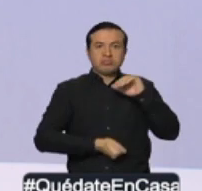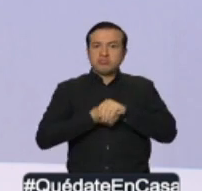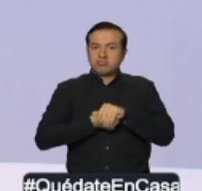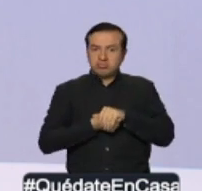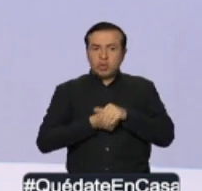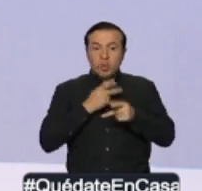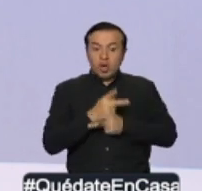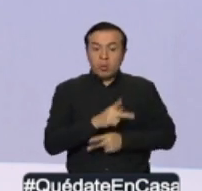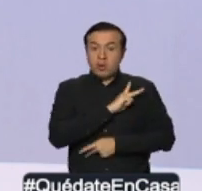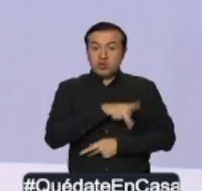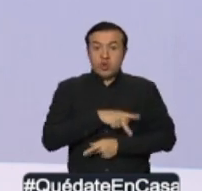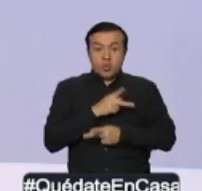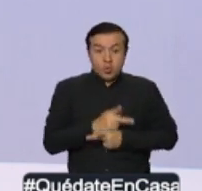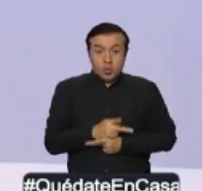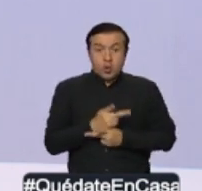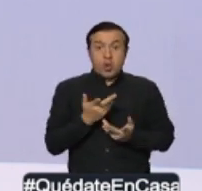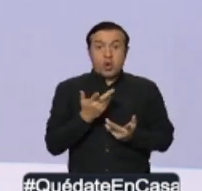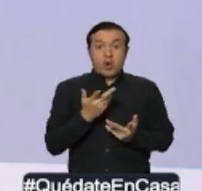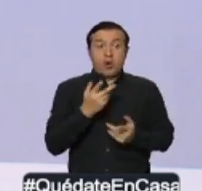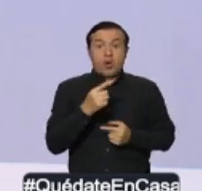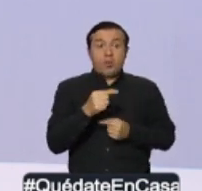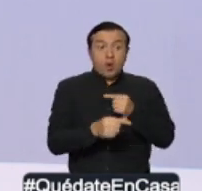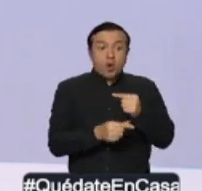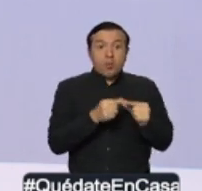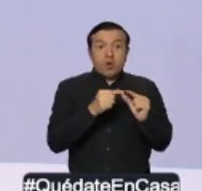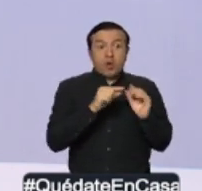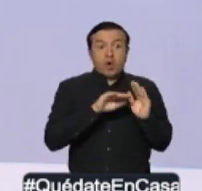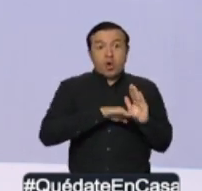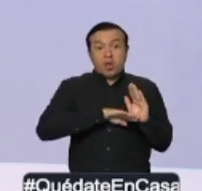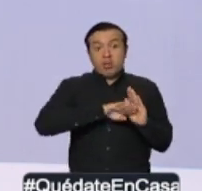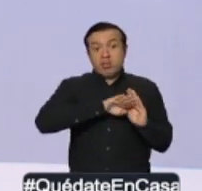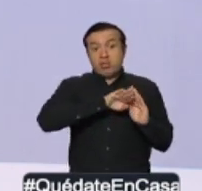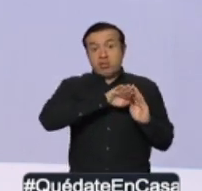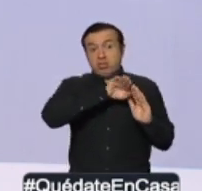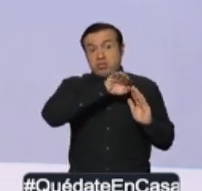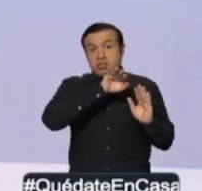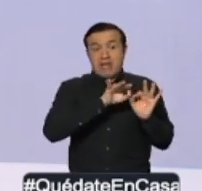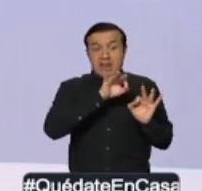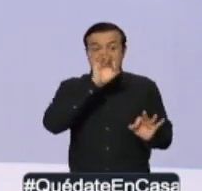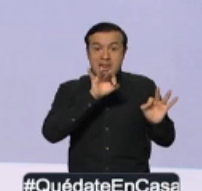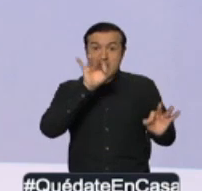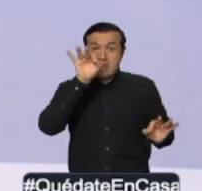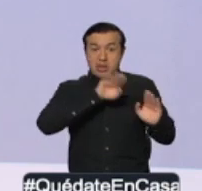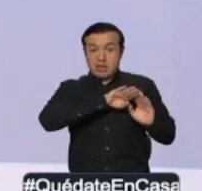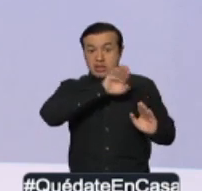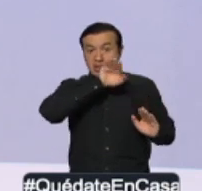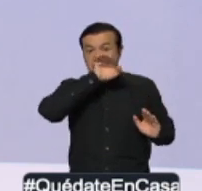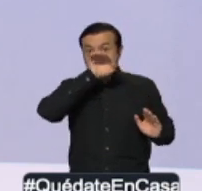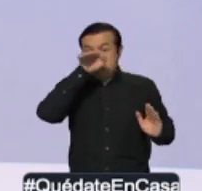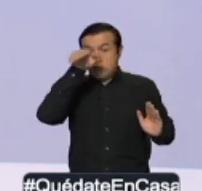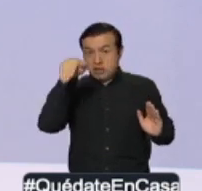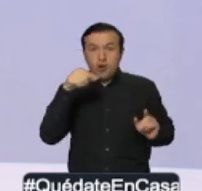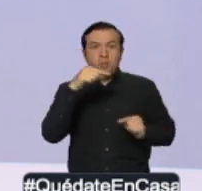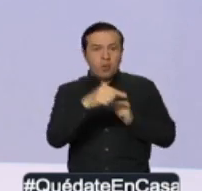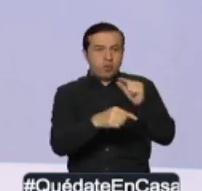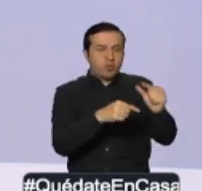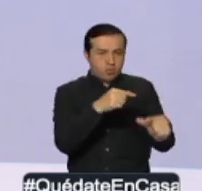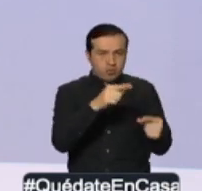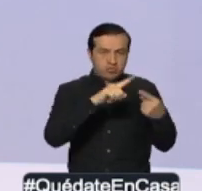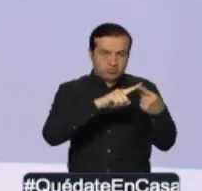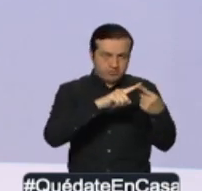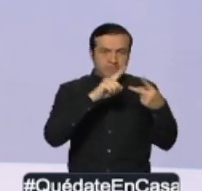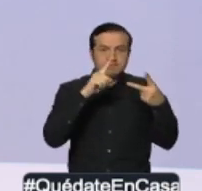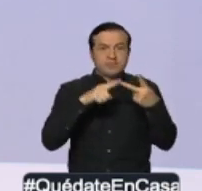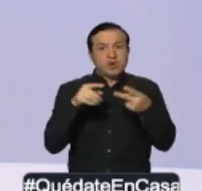autoprotección, la curva empezará a mostrar una forma geométrica de descenso. El otro escenario